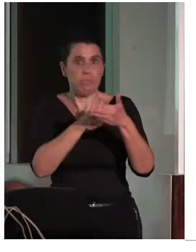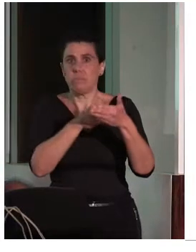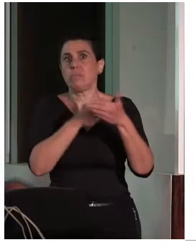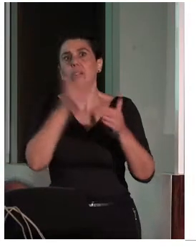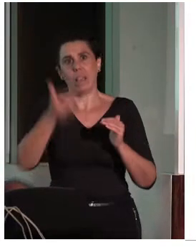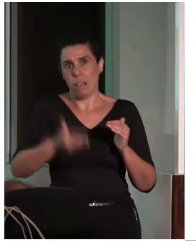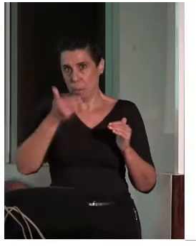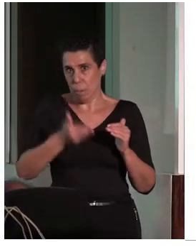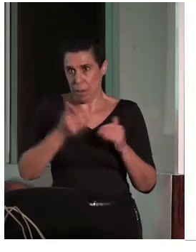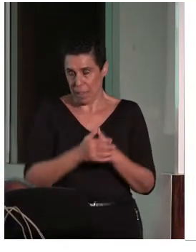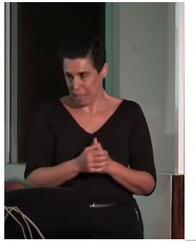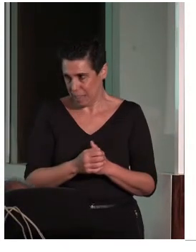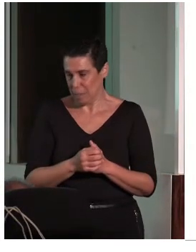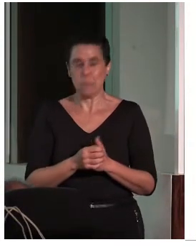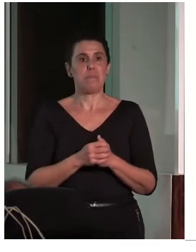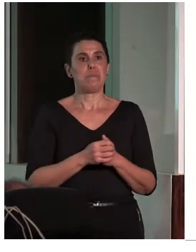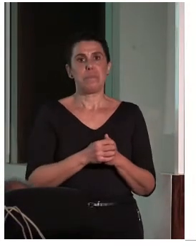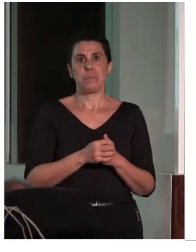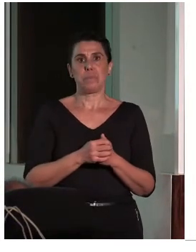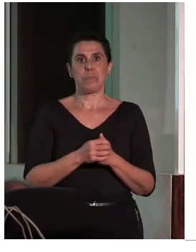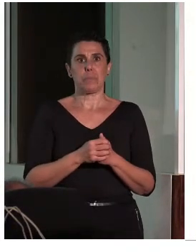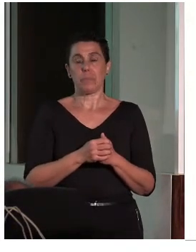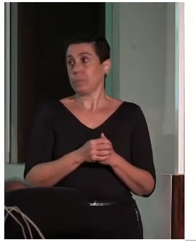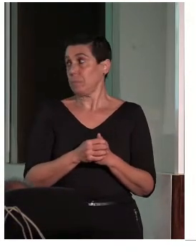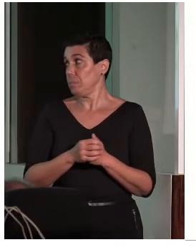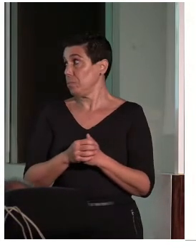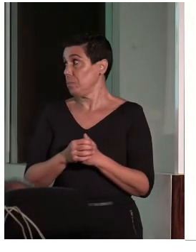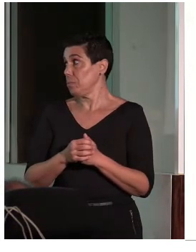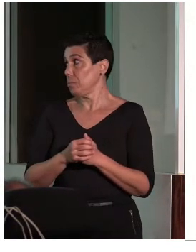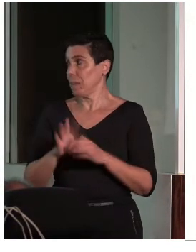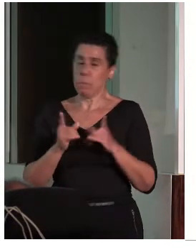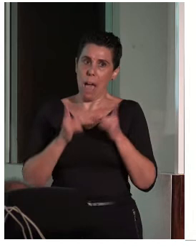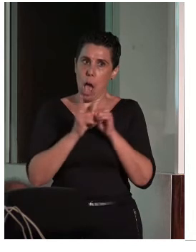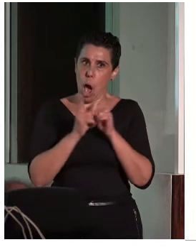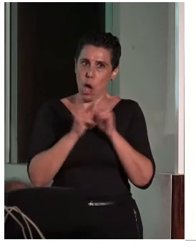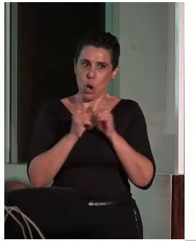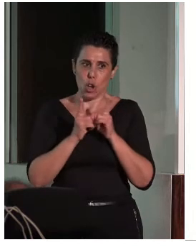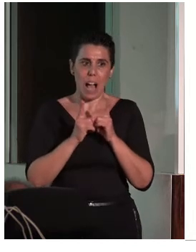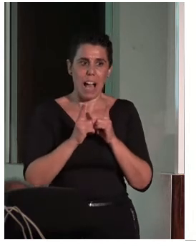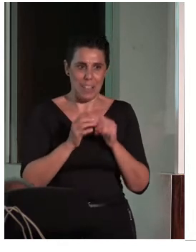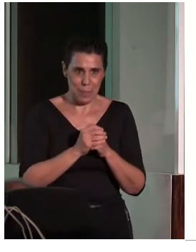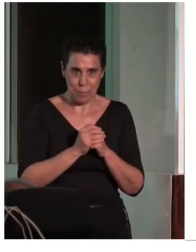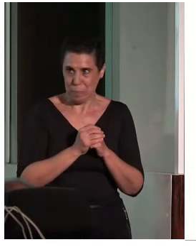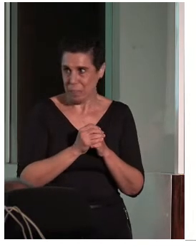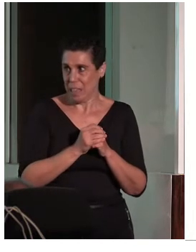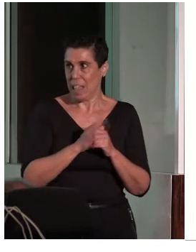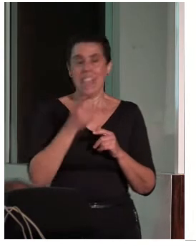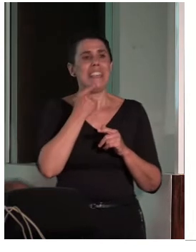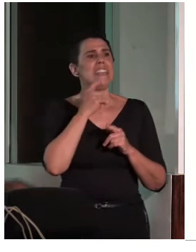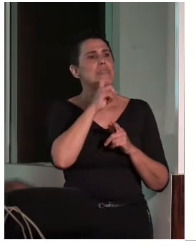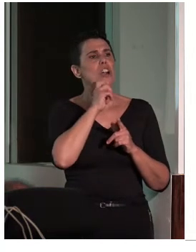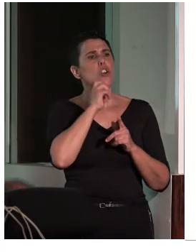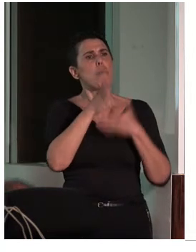aprehensión. El principio –voy a estar muy rápido– de manipular, de interactuar.